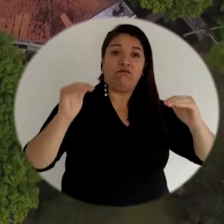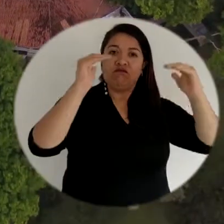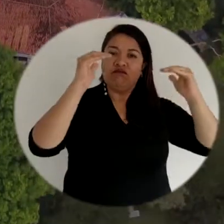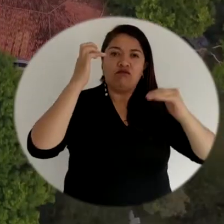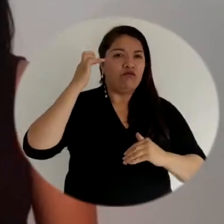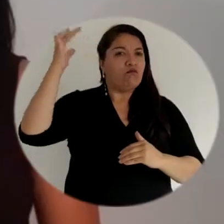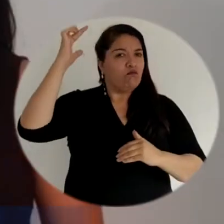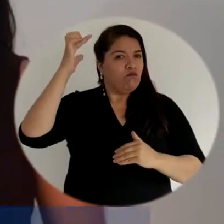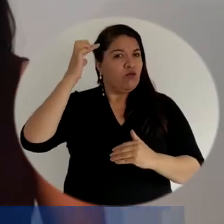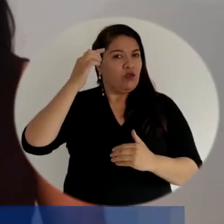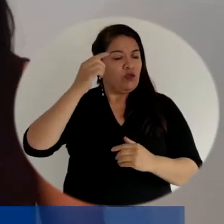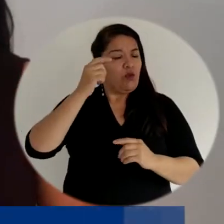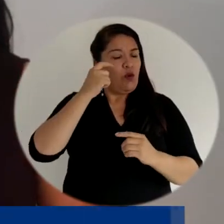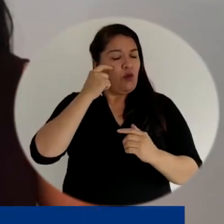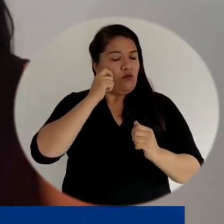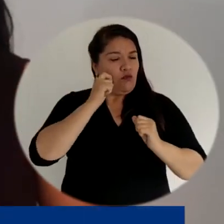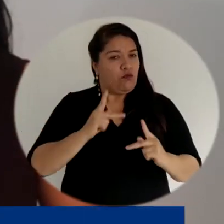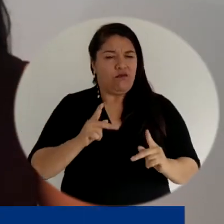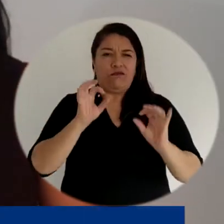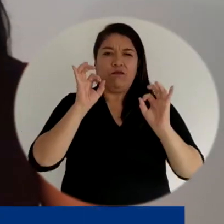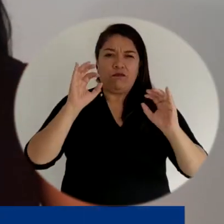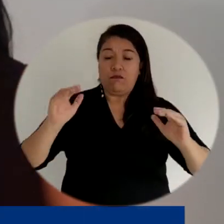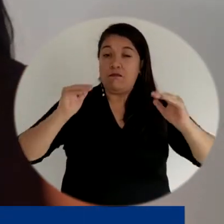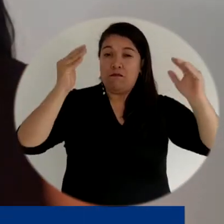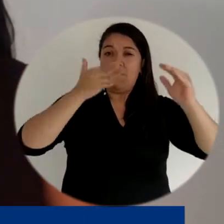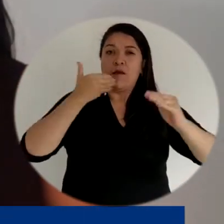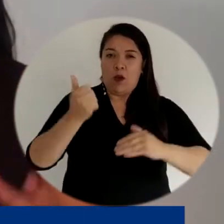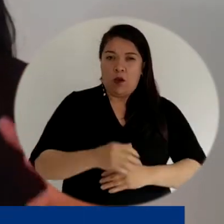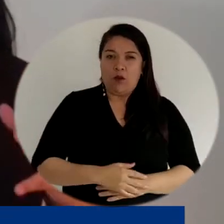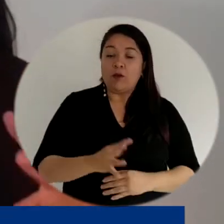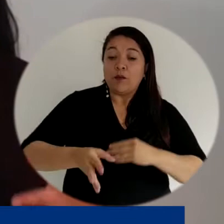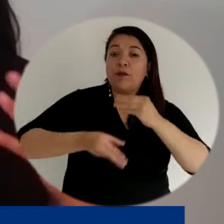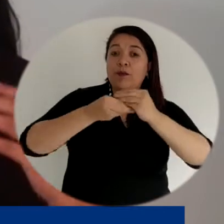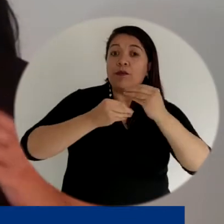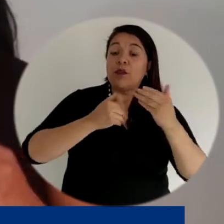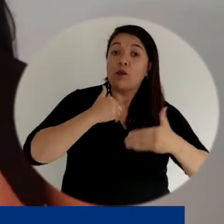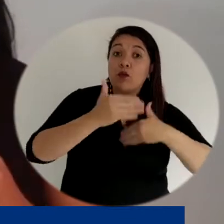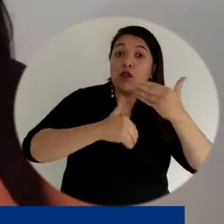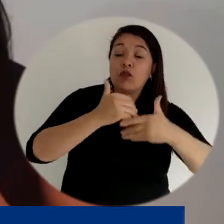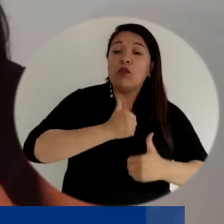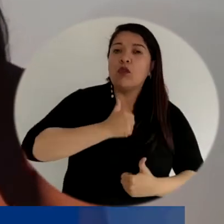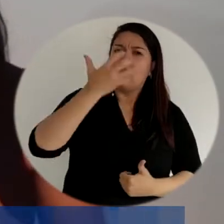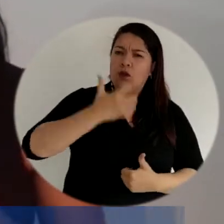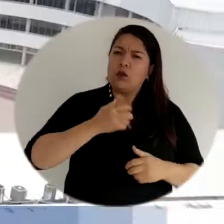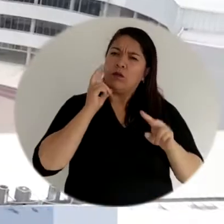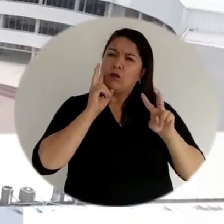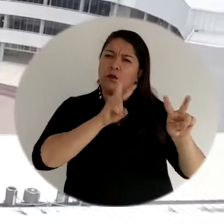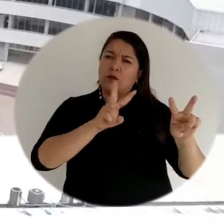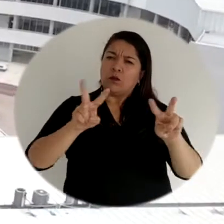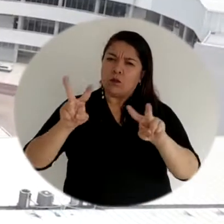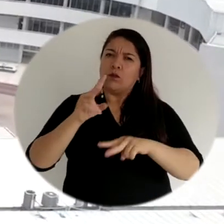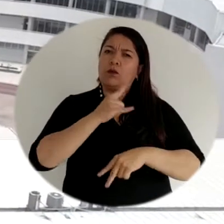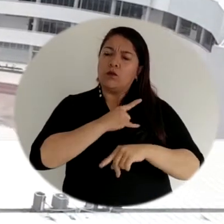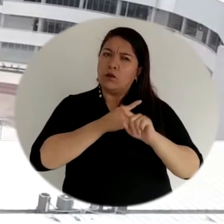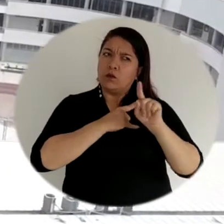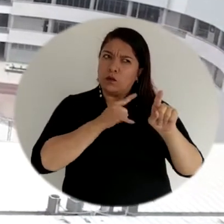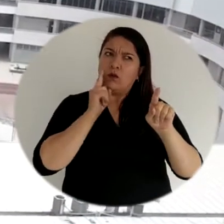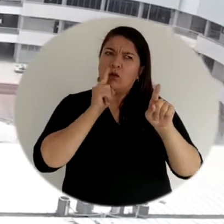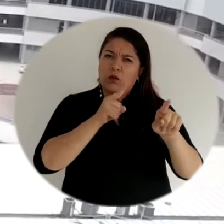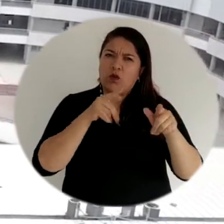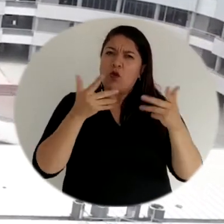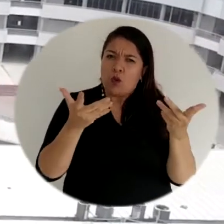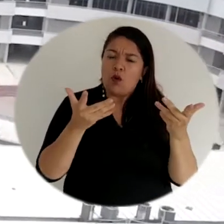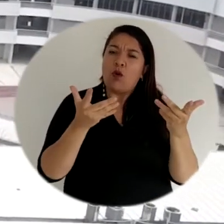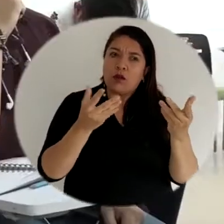personas. Además, creo que el proceso de autoevolución es una mirada dentro de la universidad para poder identificar todas